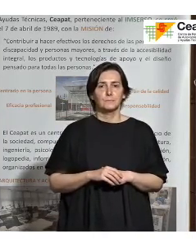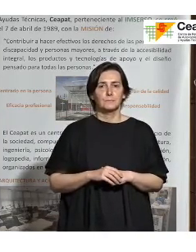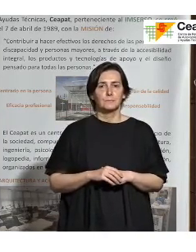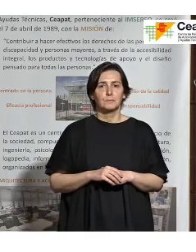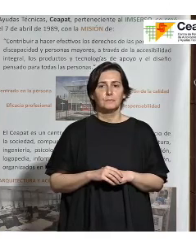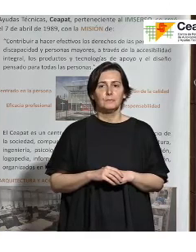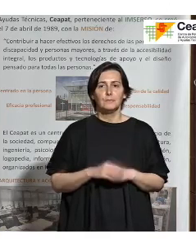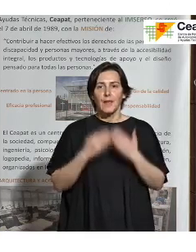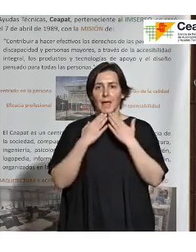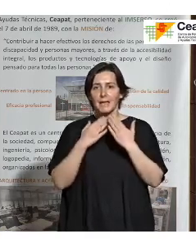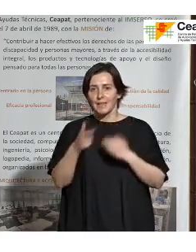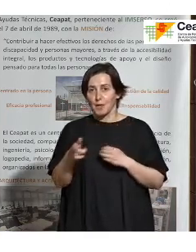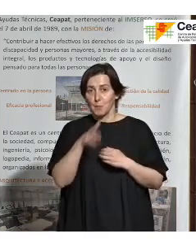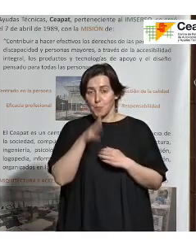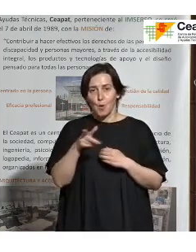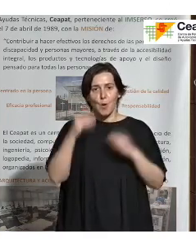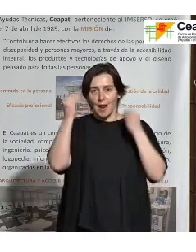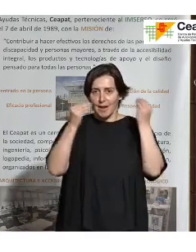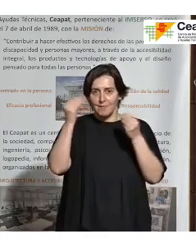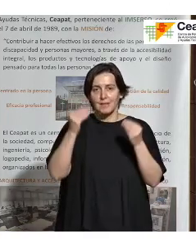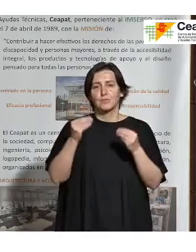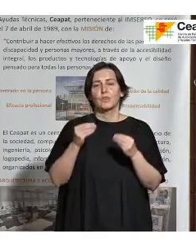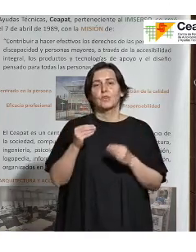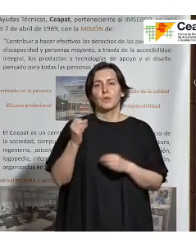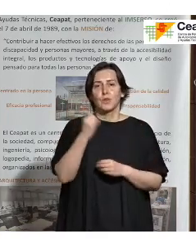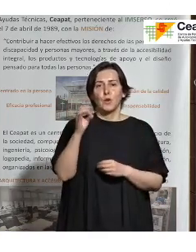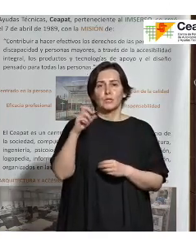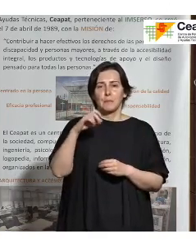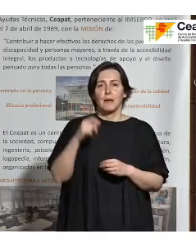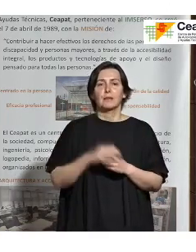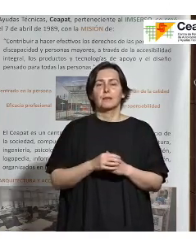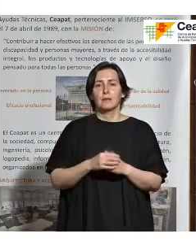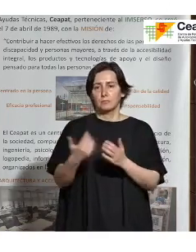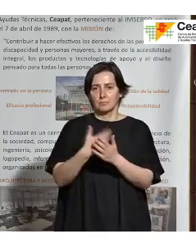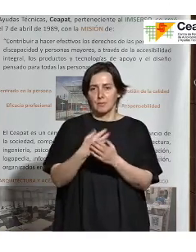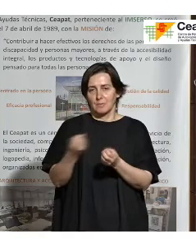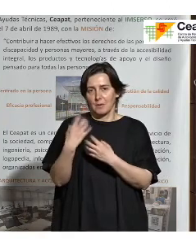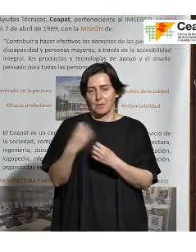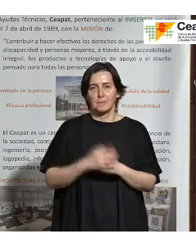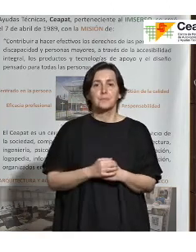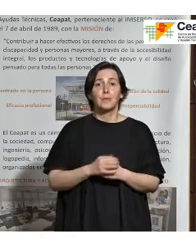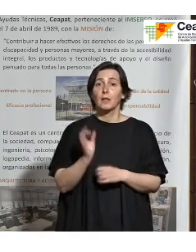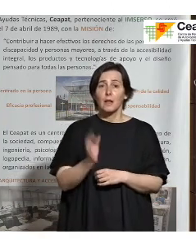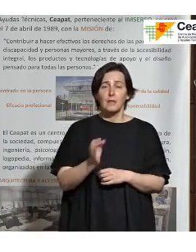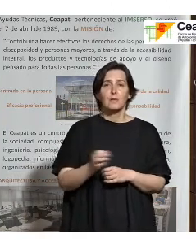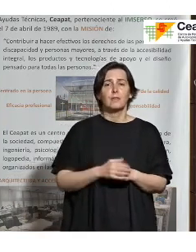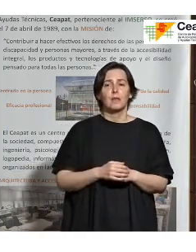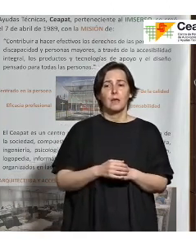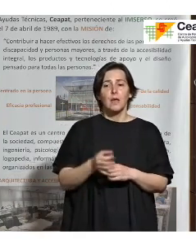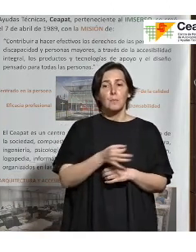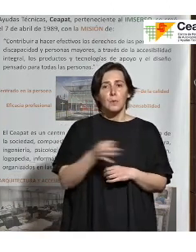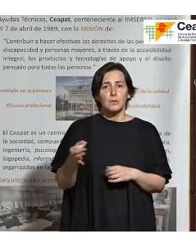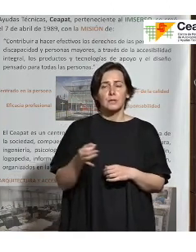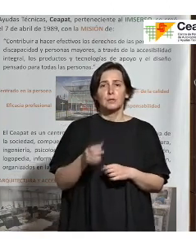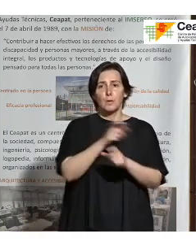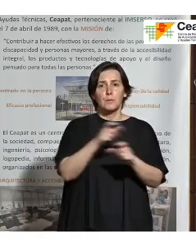Gracias por la reflexión, José María, y por tus aportaciones. Pues sí, como bien dices, estaría fenomenal que como